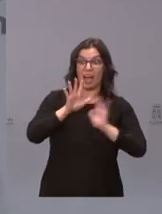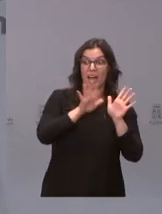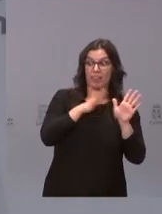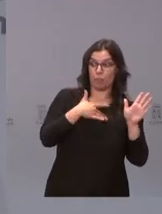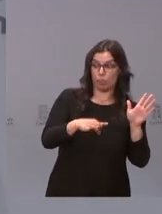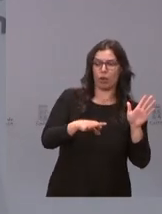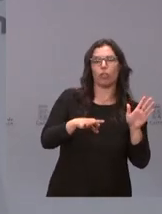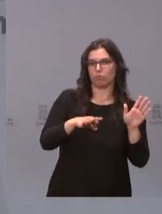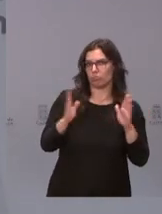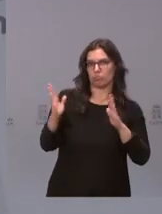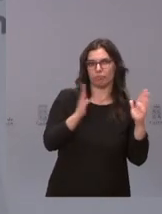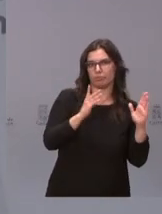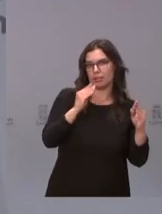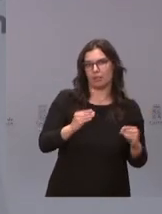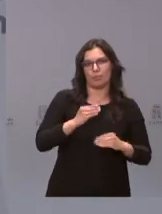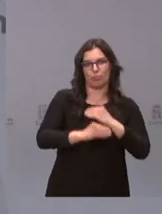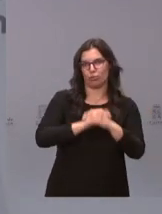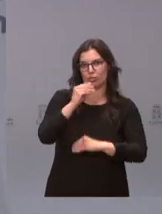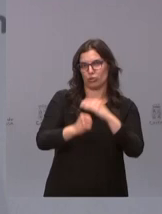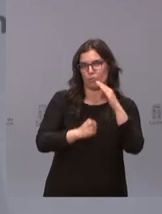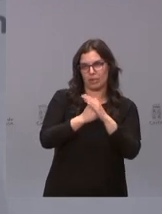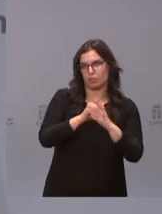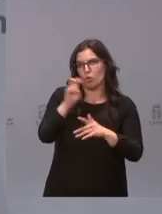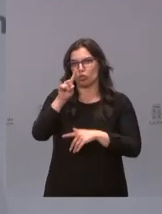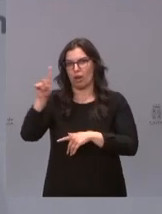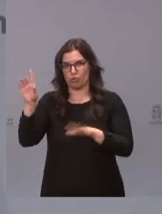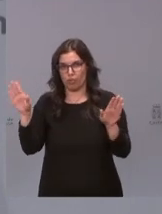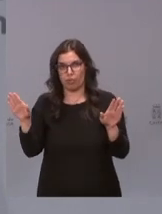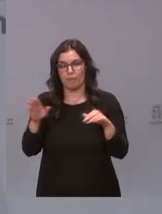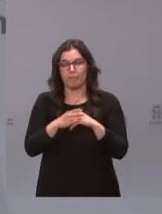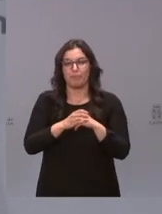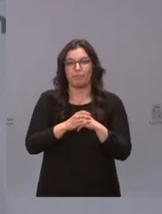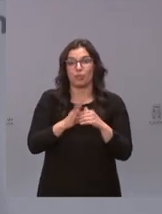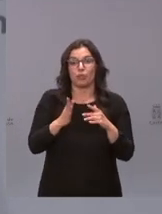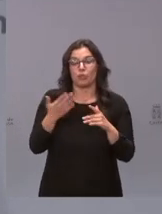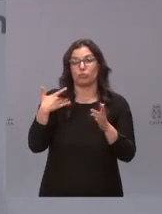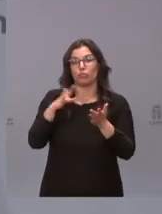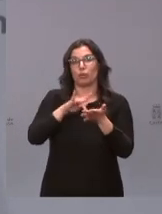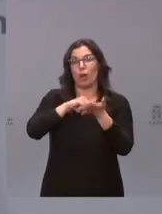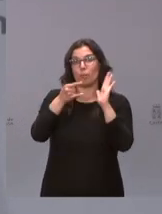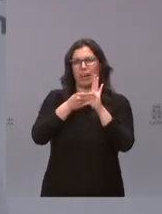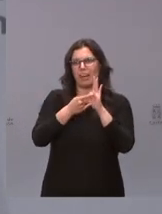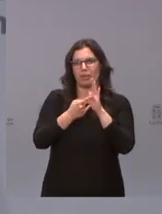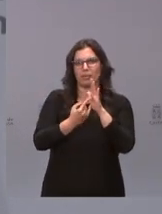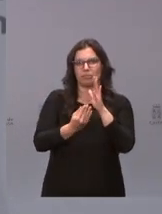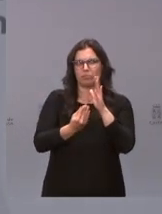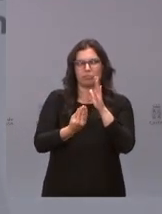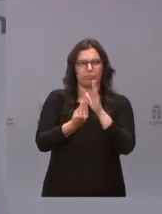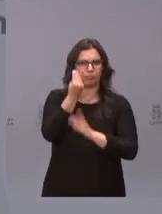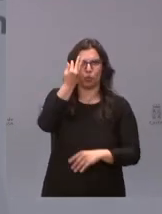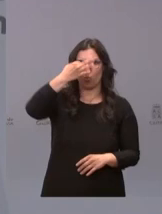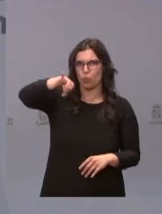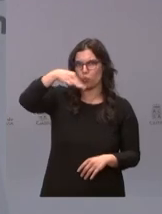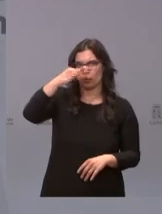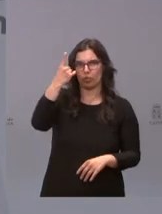máxima restricción por tanto había un plan único llevábamos reclamando